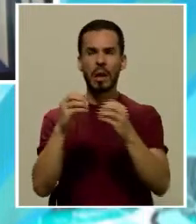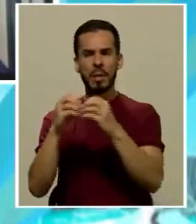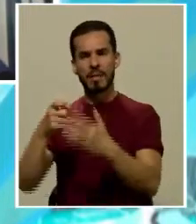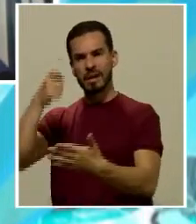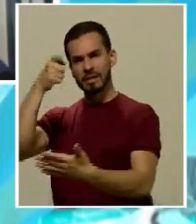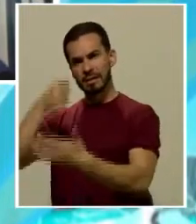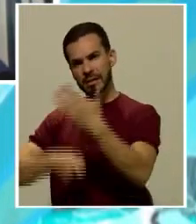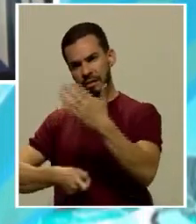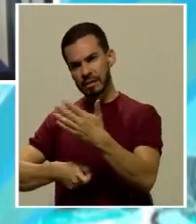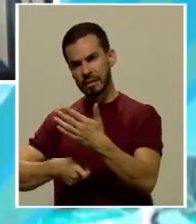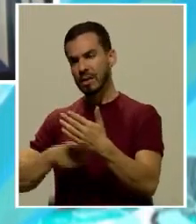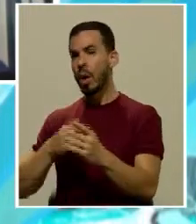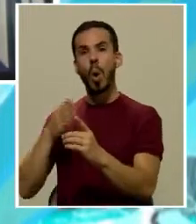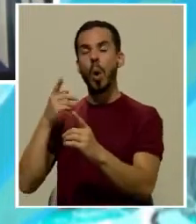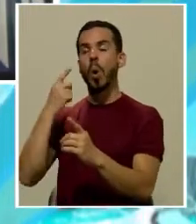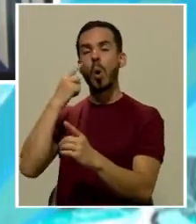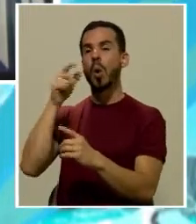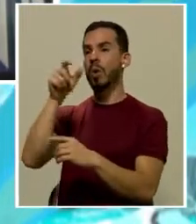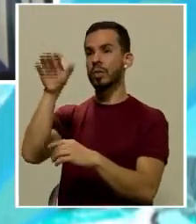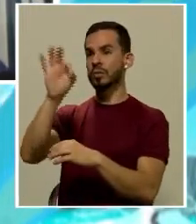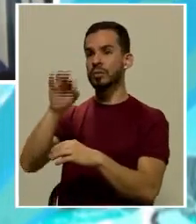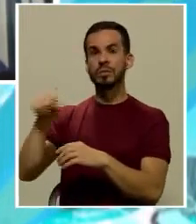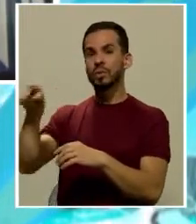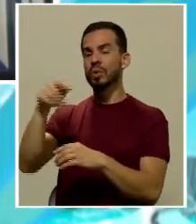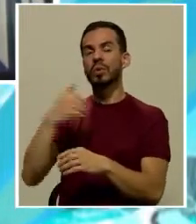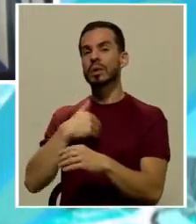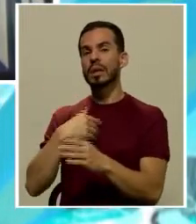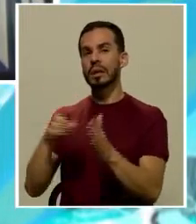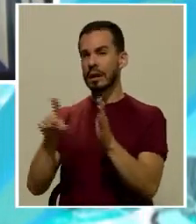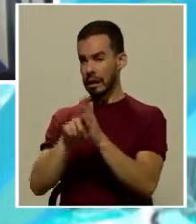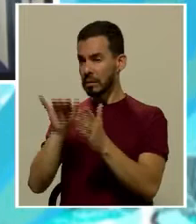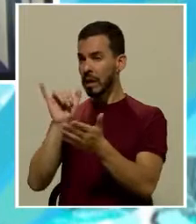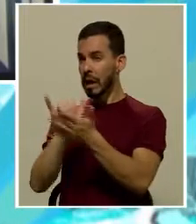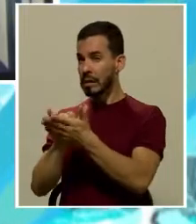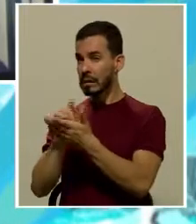o directamente no se los considera sujetos de derecho.